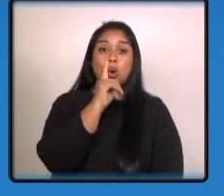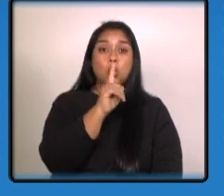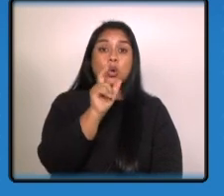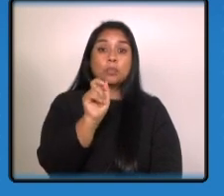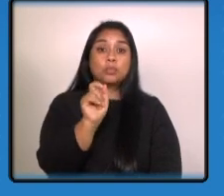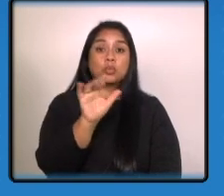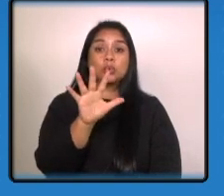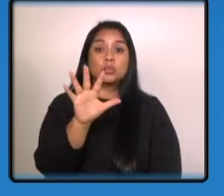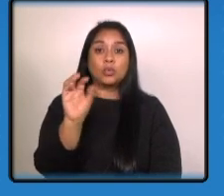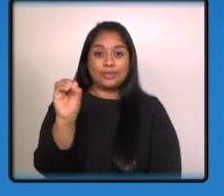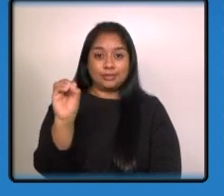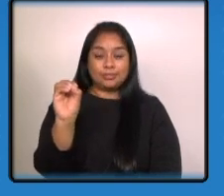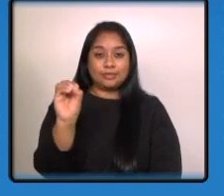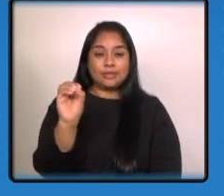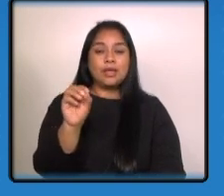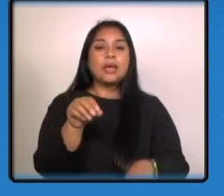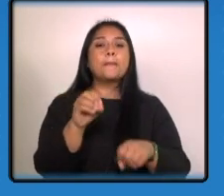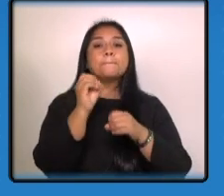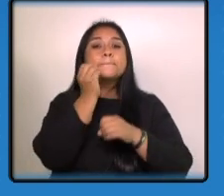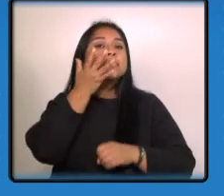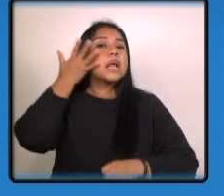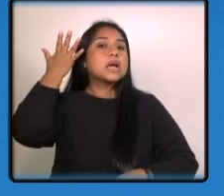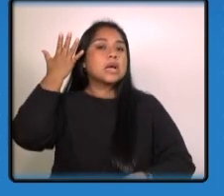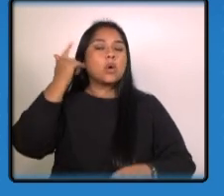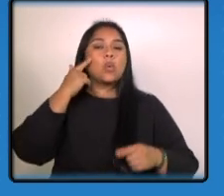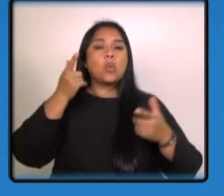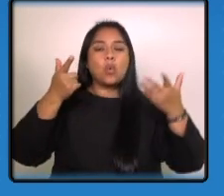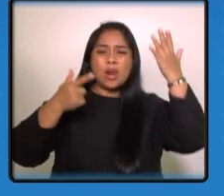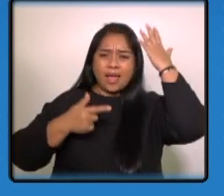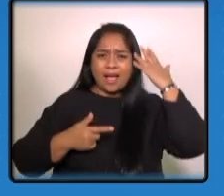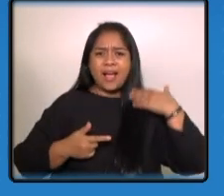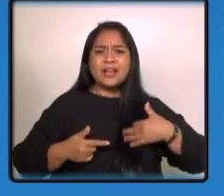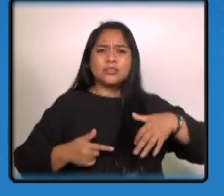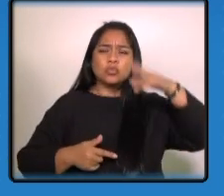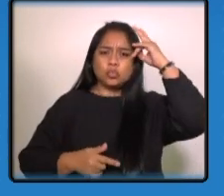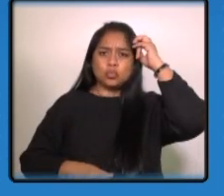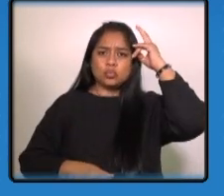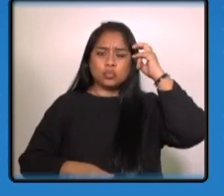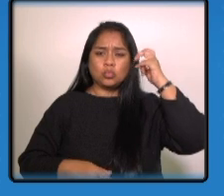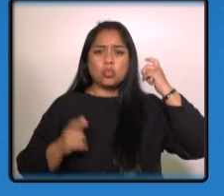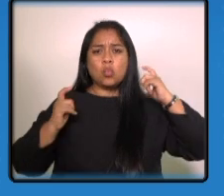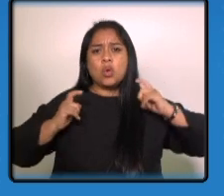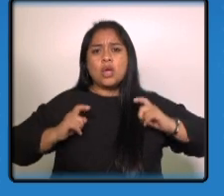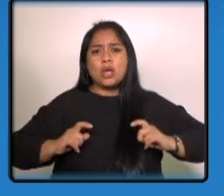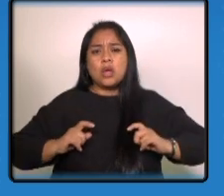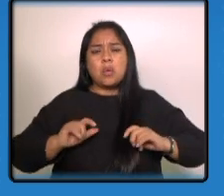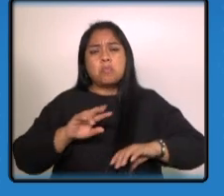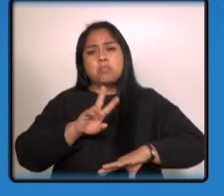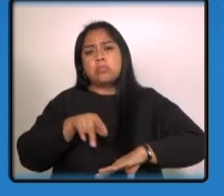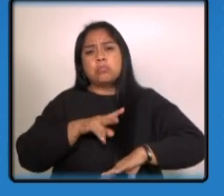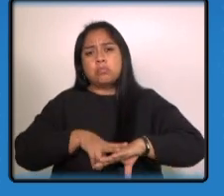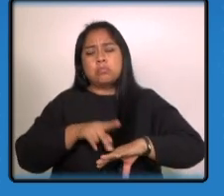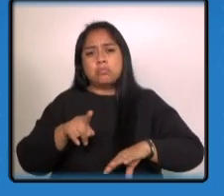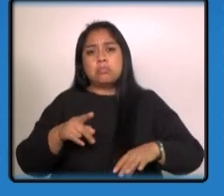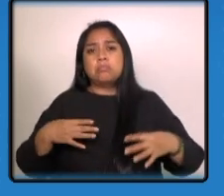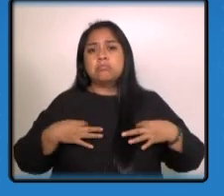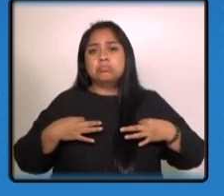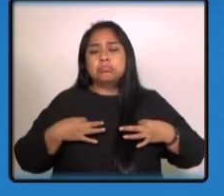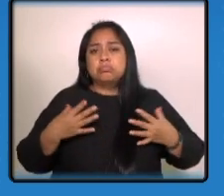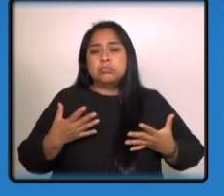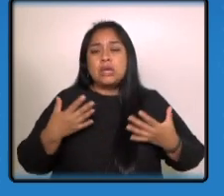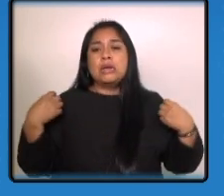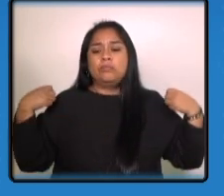50 centímetros tez blanco cabello lacio negro complexión media vestimenta